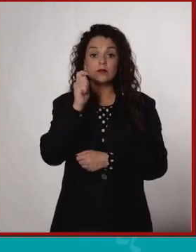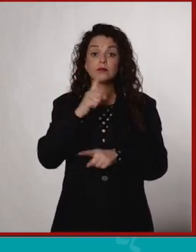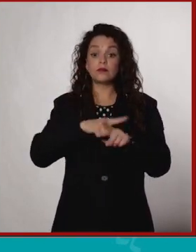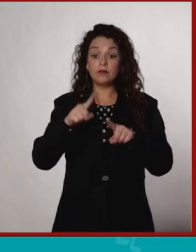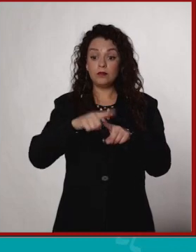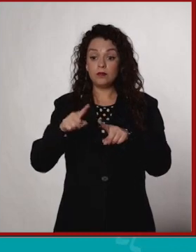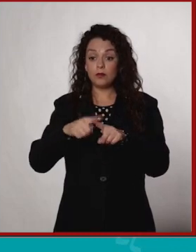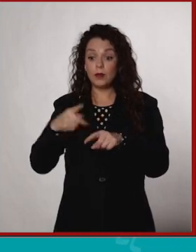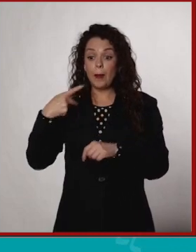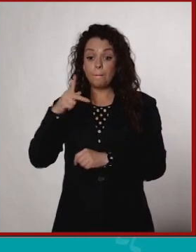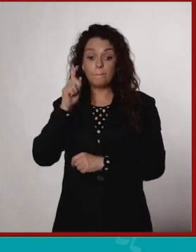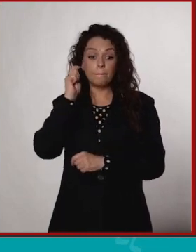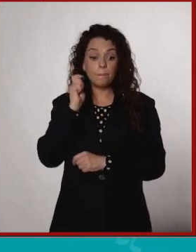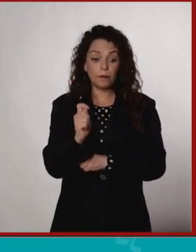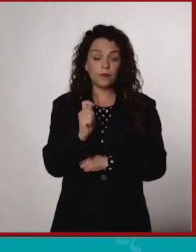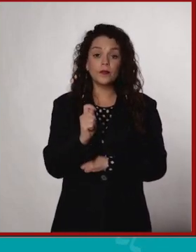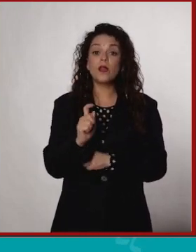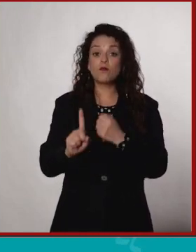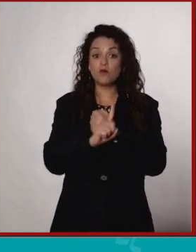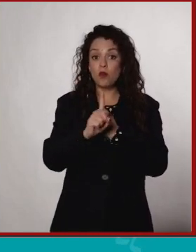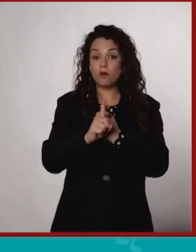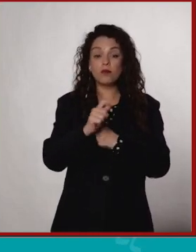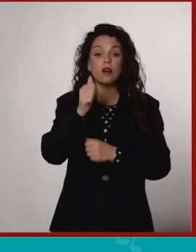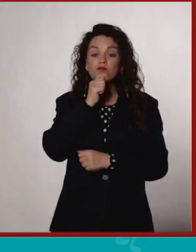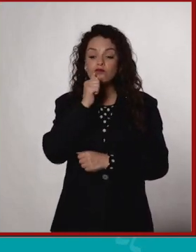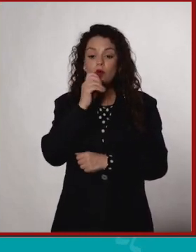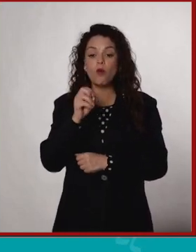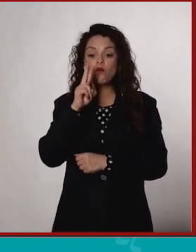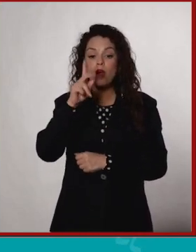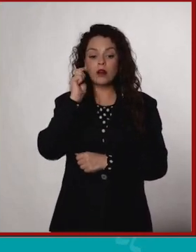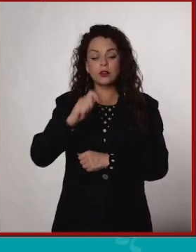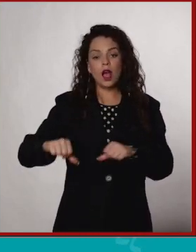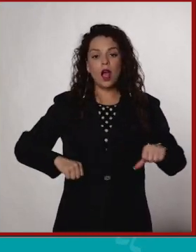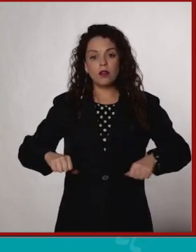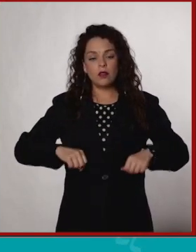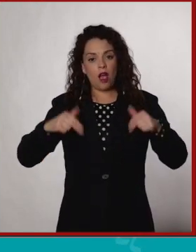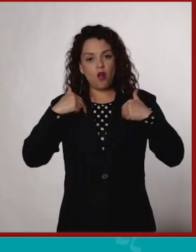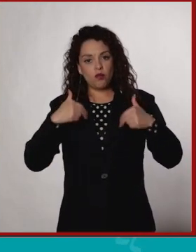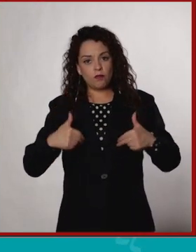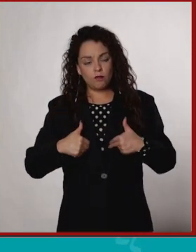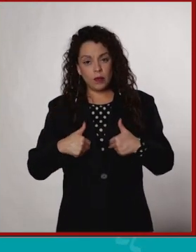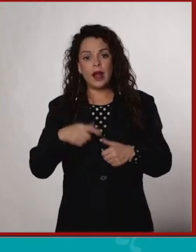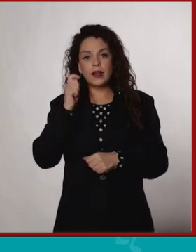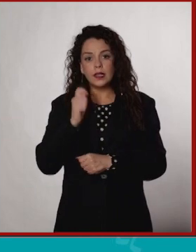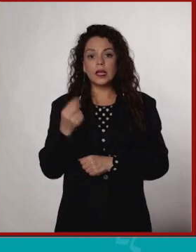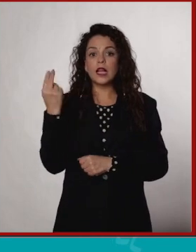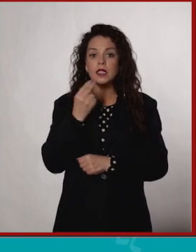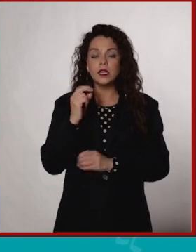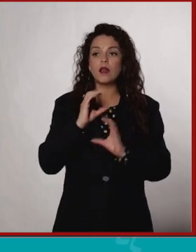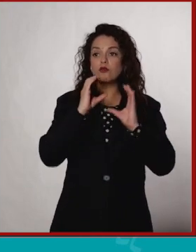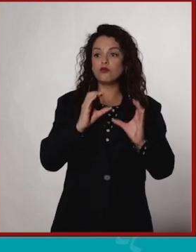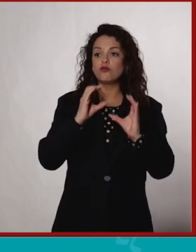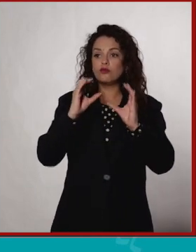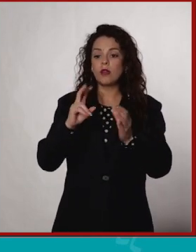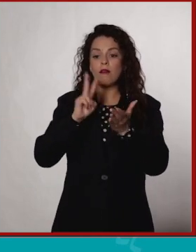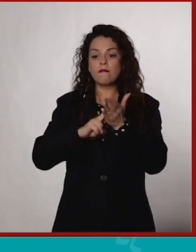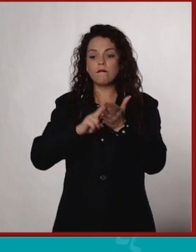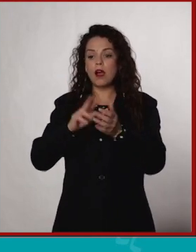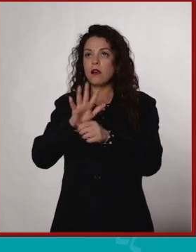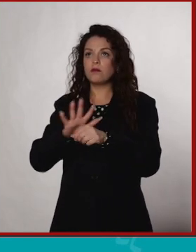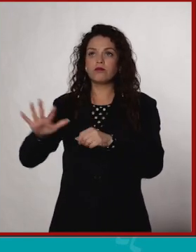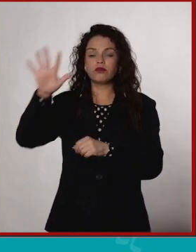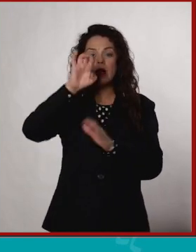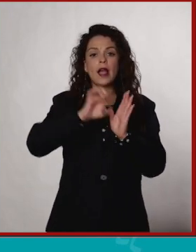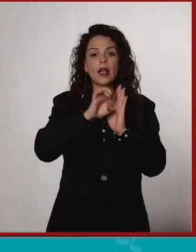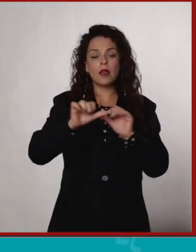biodiversidad es alta y no han sido afectadas considerablemente por las actividades humanas. Su función es mantener la biodiversidad en los ecosistemas.